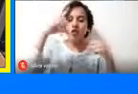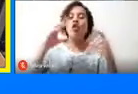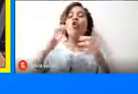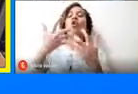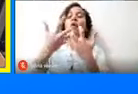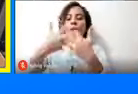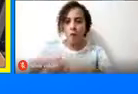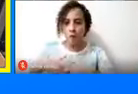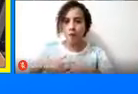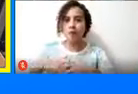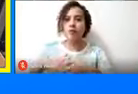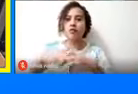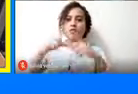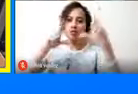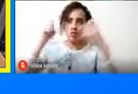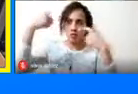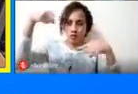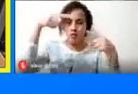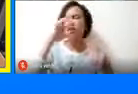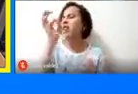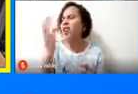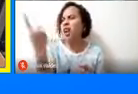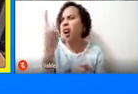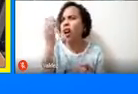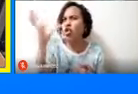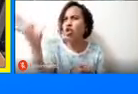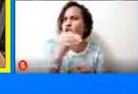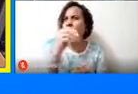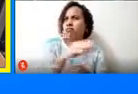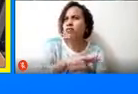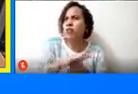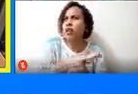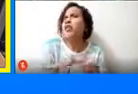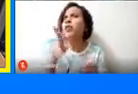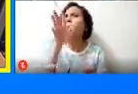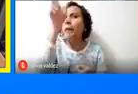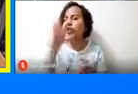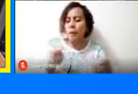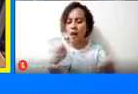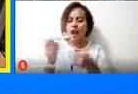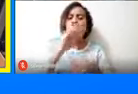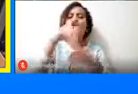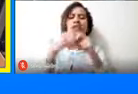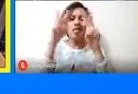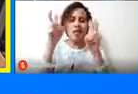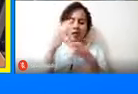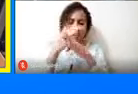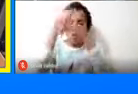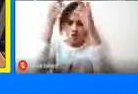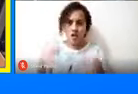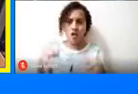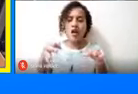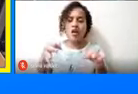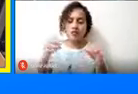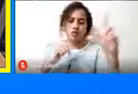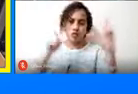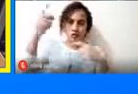industria y turismo, que generalmente en todos los casos es la persona que maneja los temas de seguridad turística,